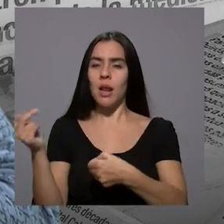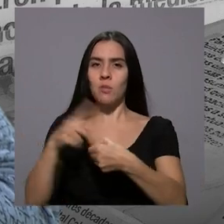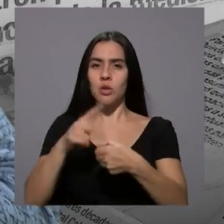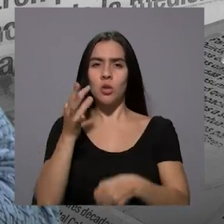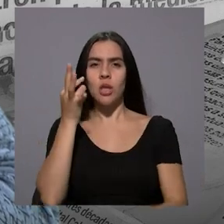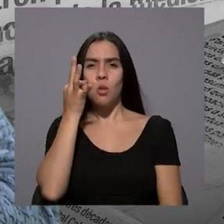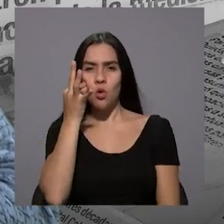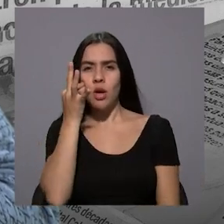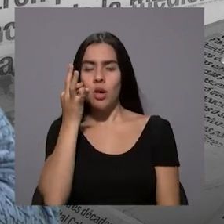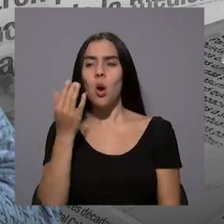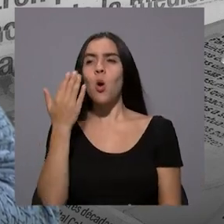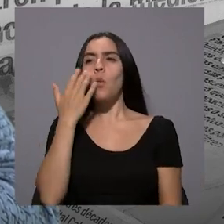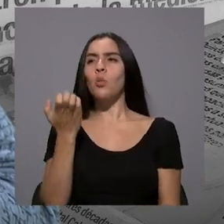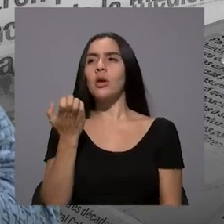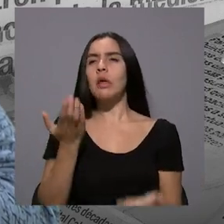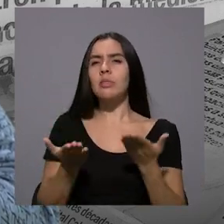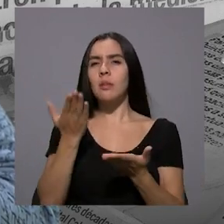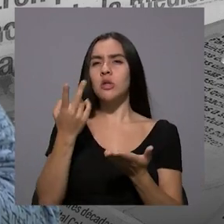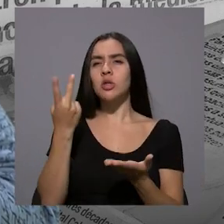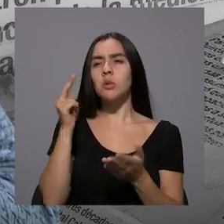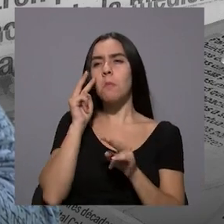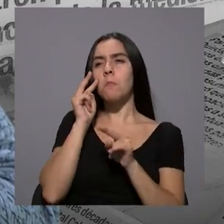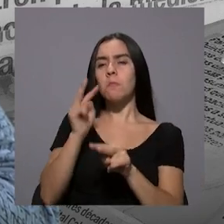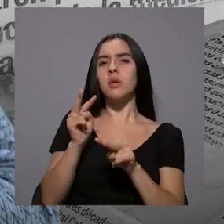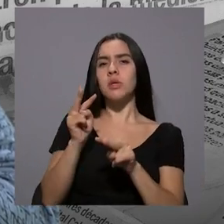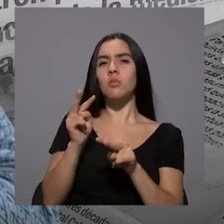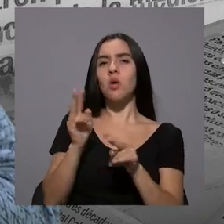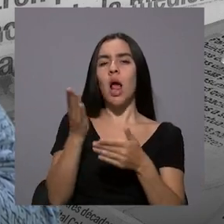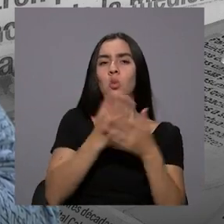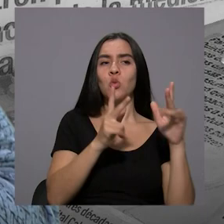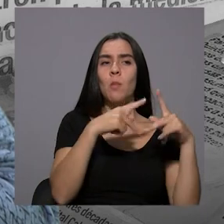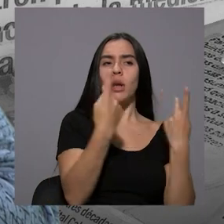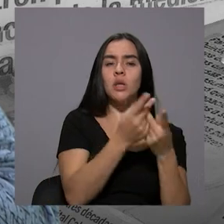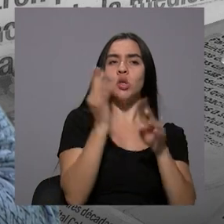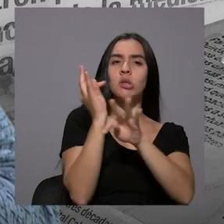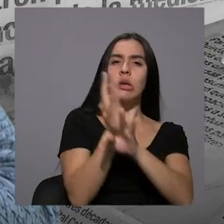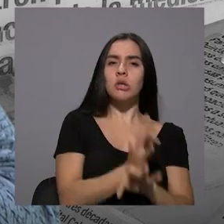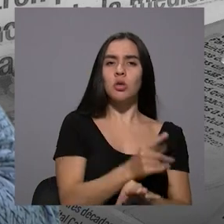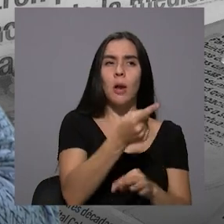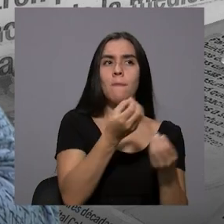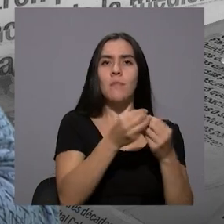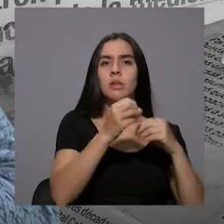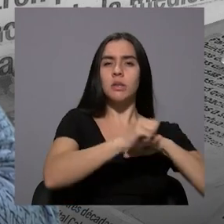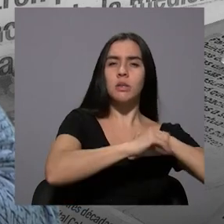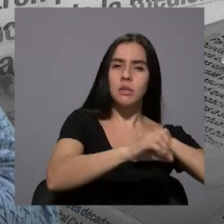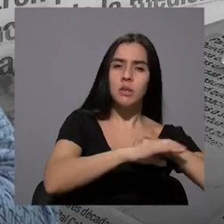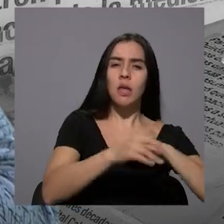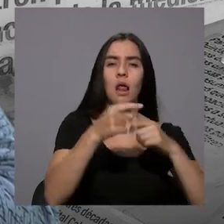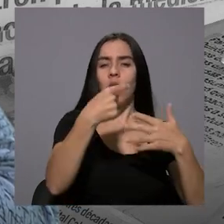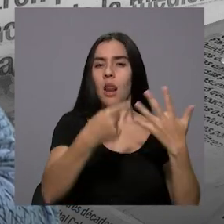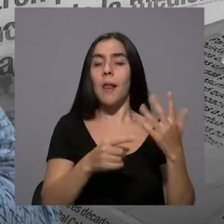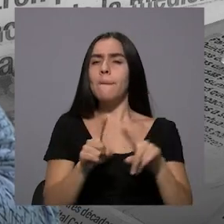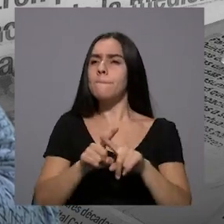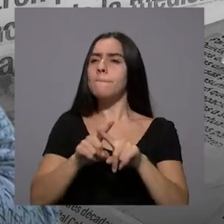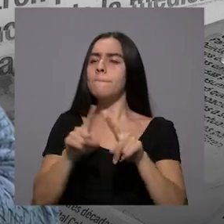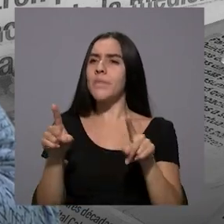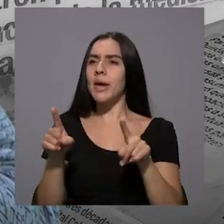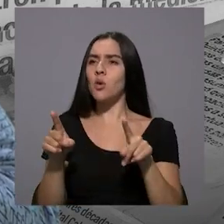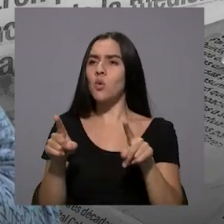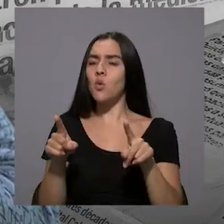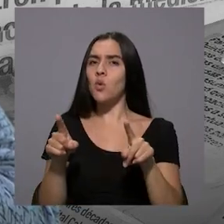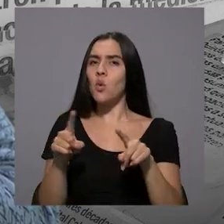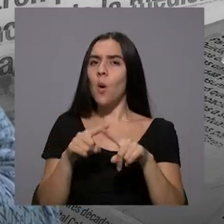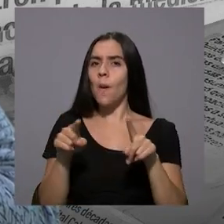participación de la mujer? Porque, bueno, tal vez vemos más visible los partidos tradicionales porque hacen más propaganda, etcétera. Pero